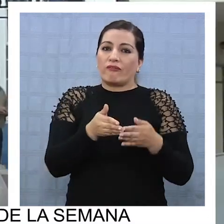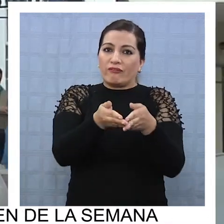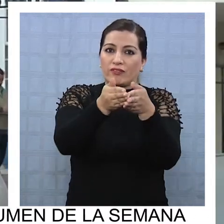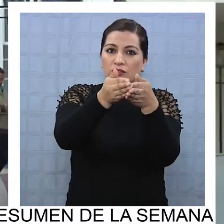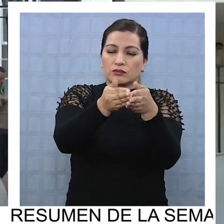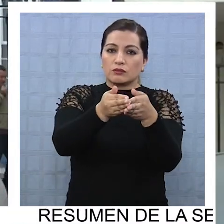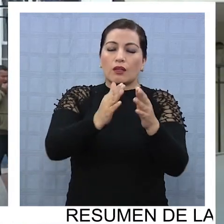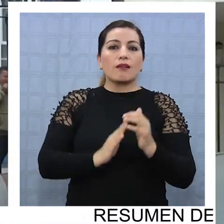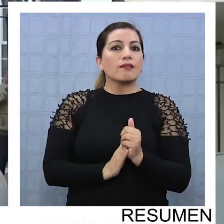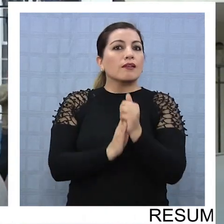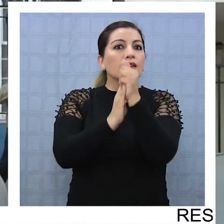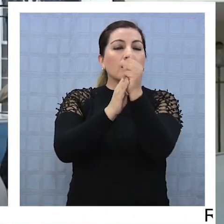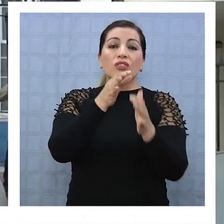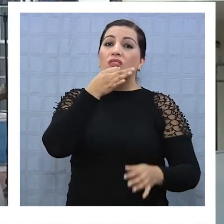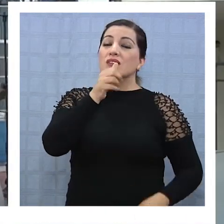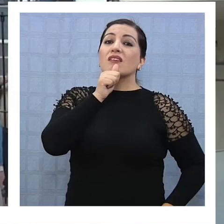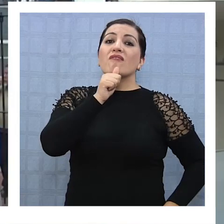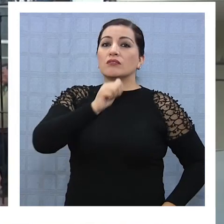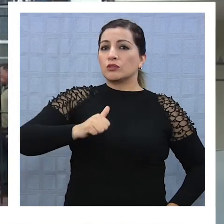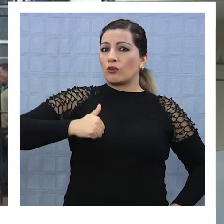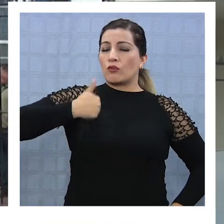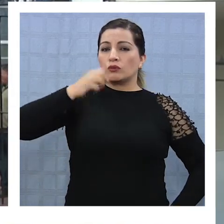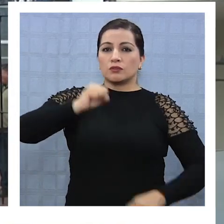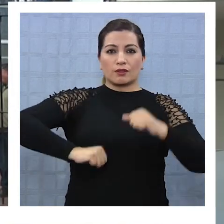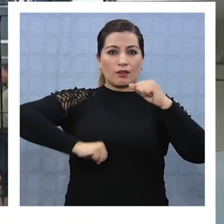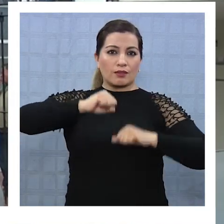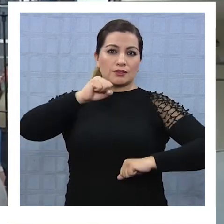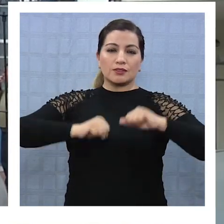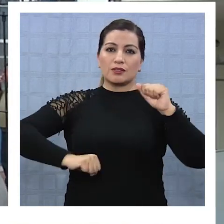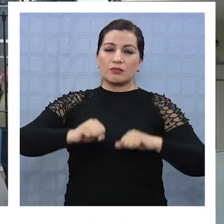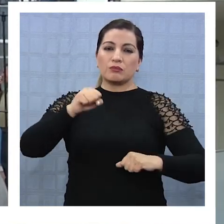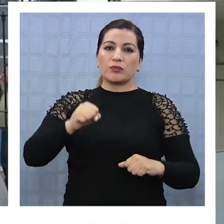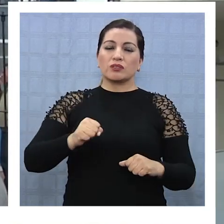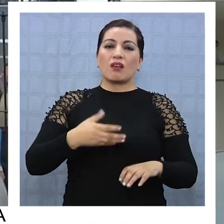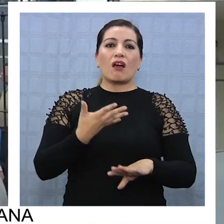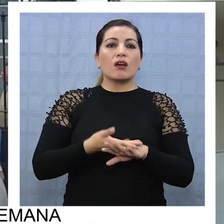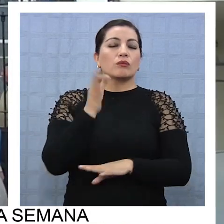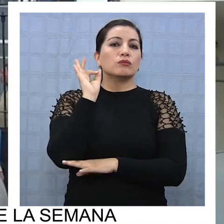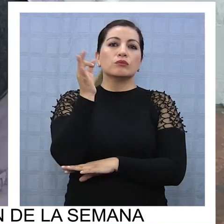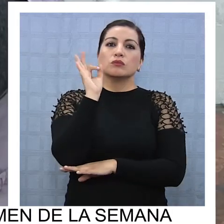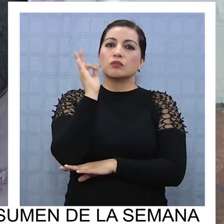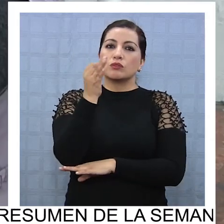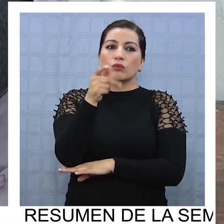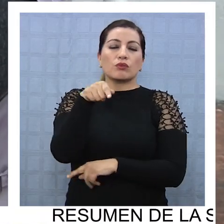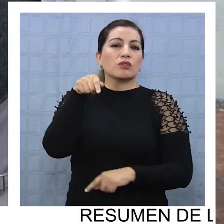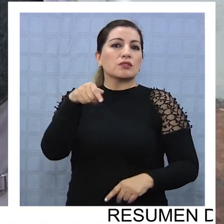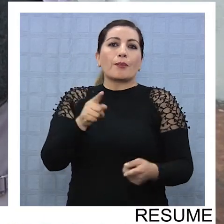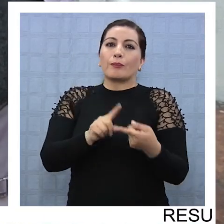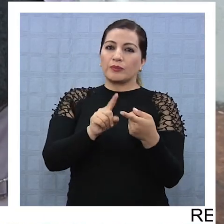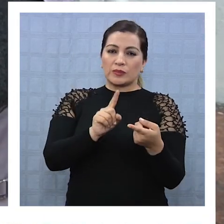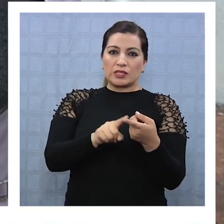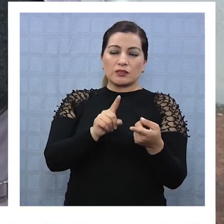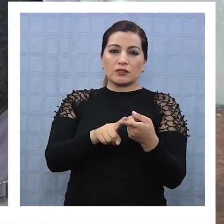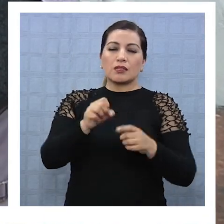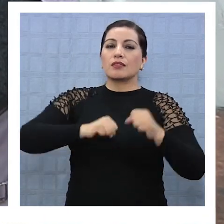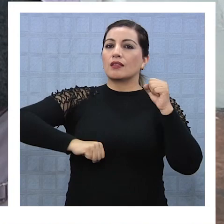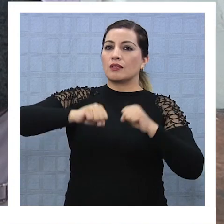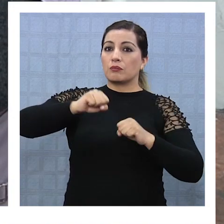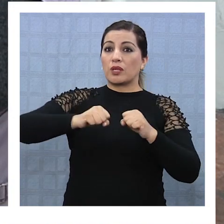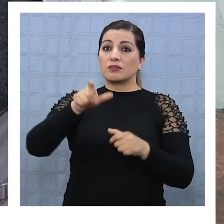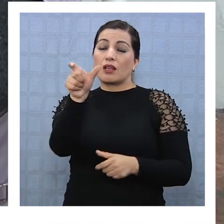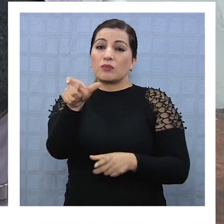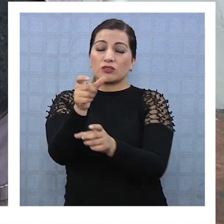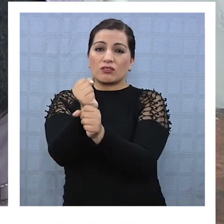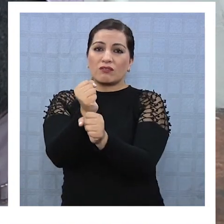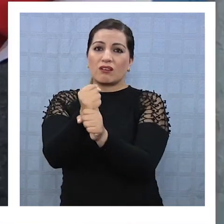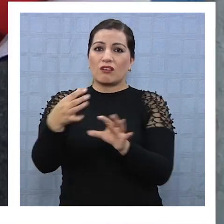barco más. Los dirigentes sostienen que hay falta de voluntad de la empresa, que hubo una reunión del Comité de Manejo con participación de